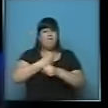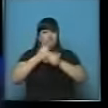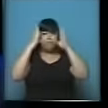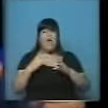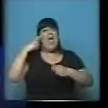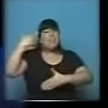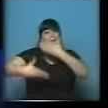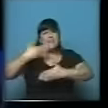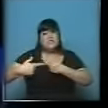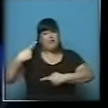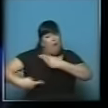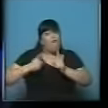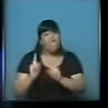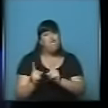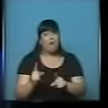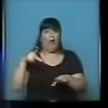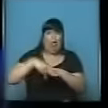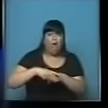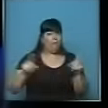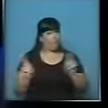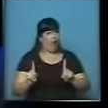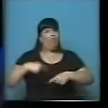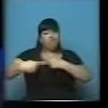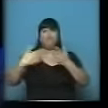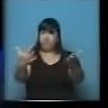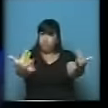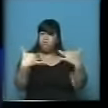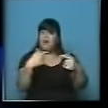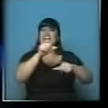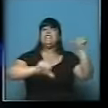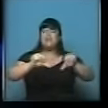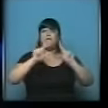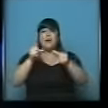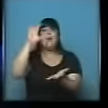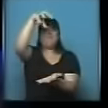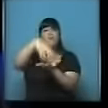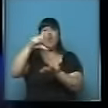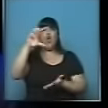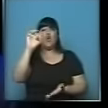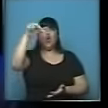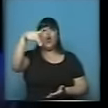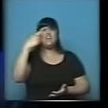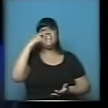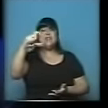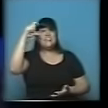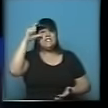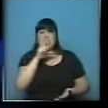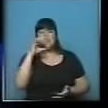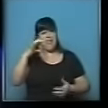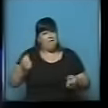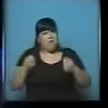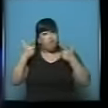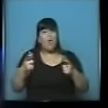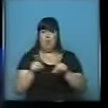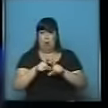permanente. Y ahí también los convoco a nuestros científicos y al buen trabajo del CONICET para que tenga un mayor impacto social. Y